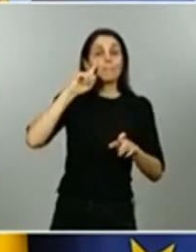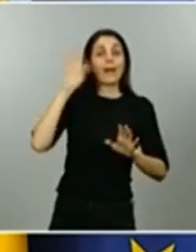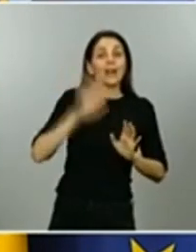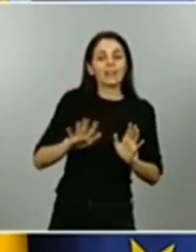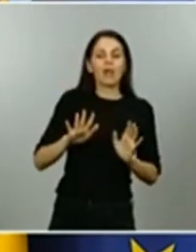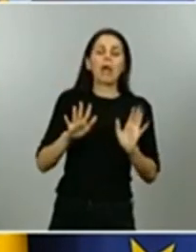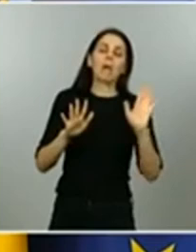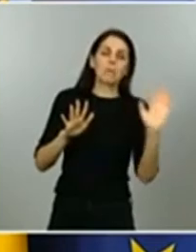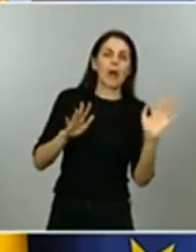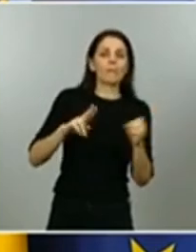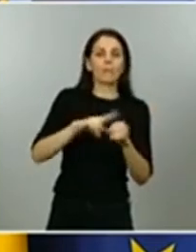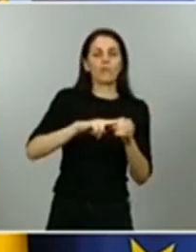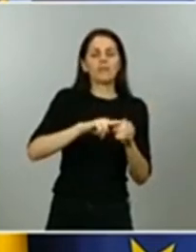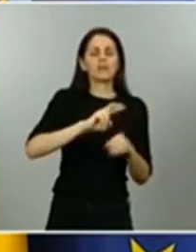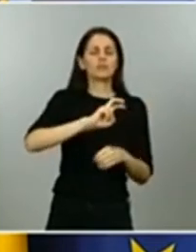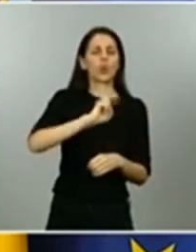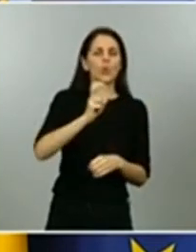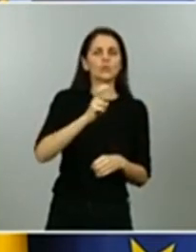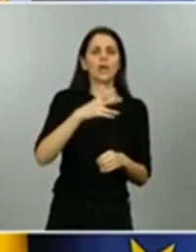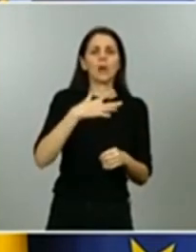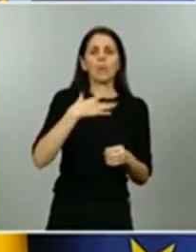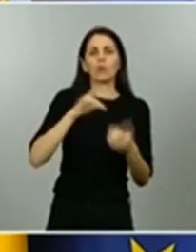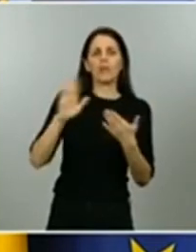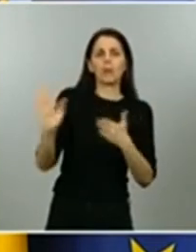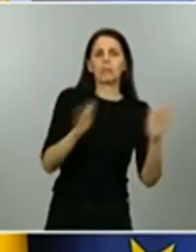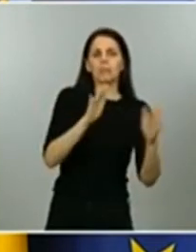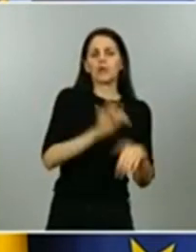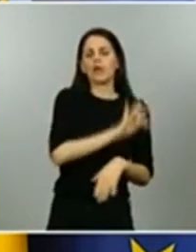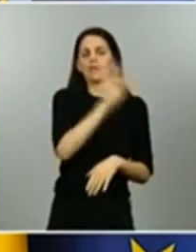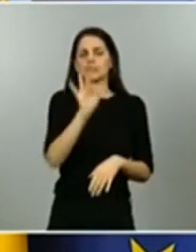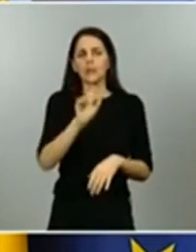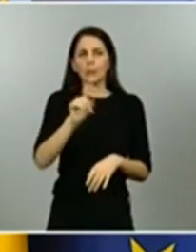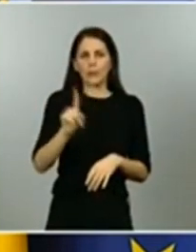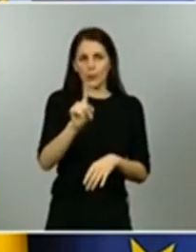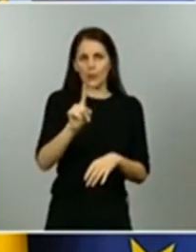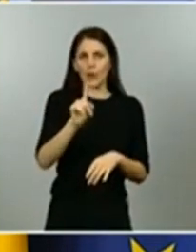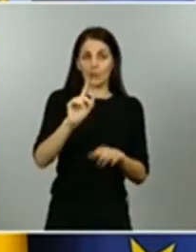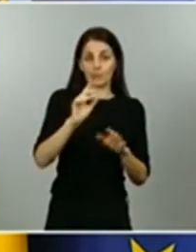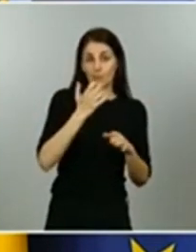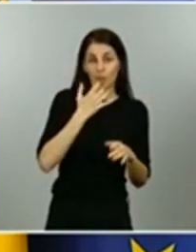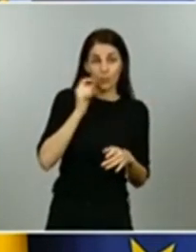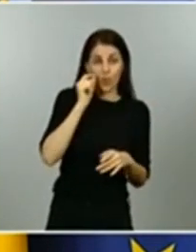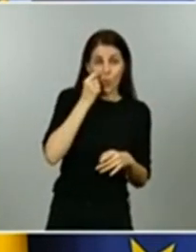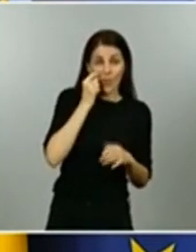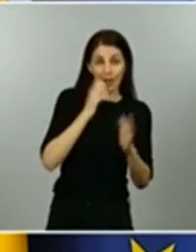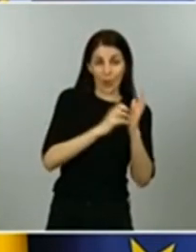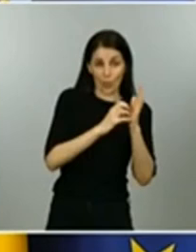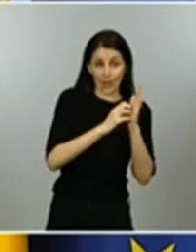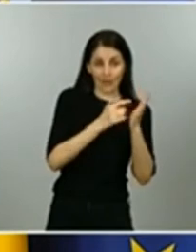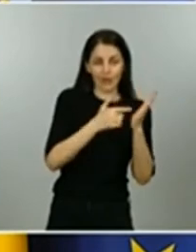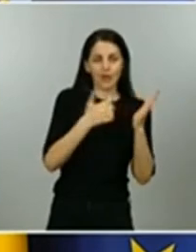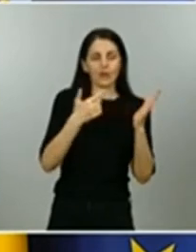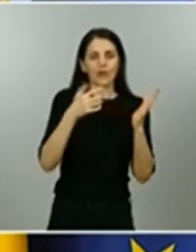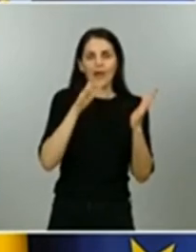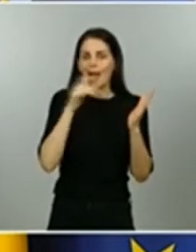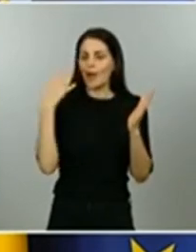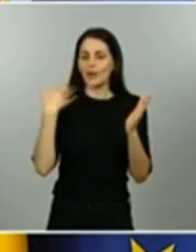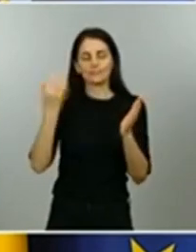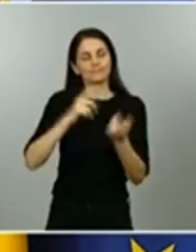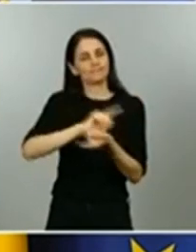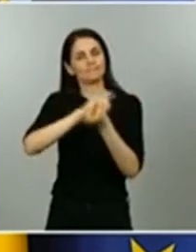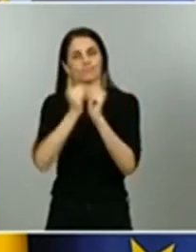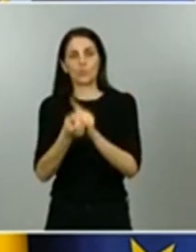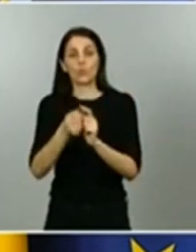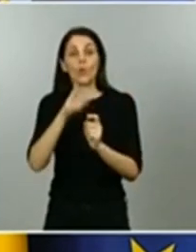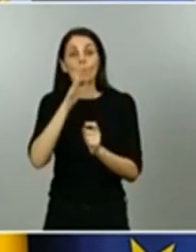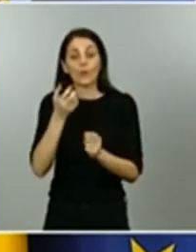que estaban en una situación más favorable que Guadalajara y Cuenca se han tenido que modificar porque la información más reciente nos incitaba